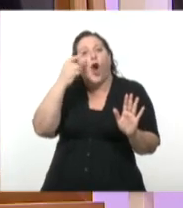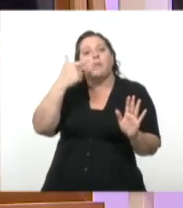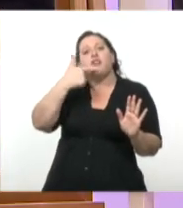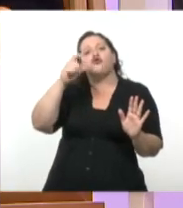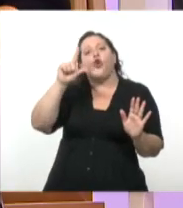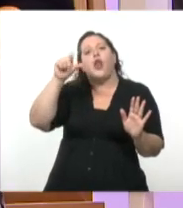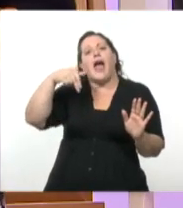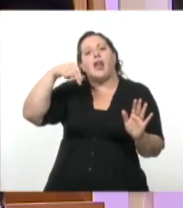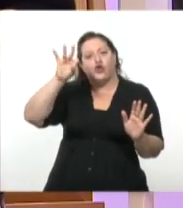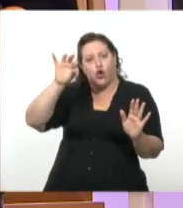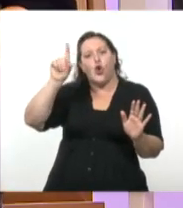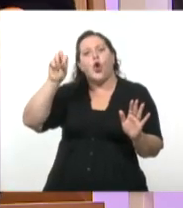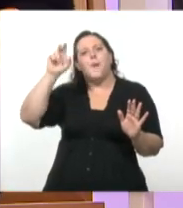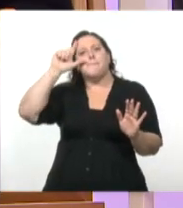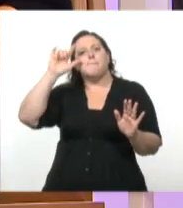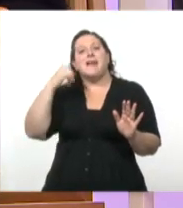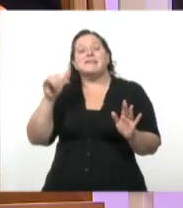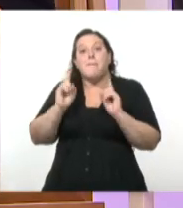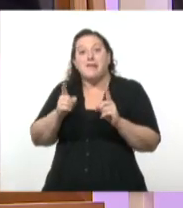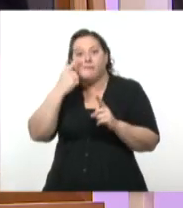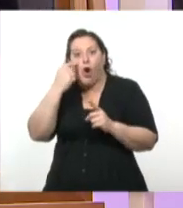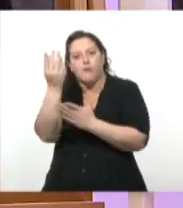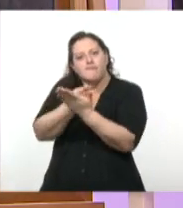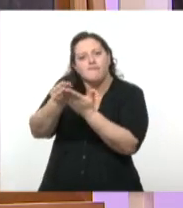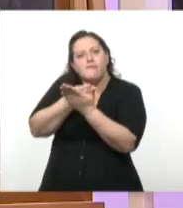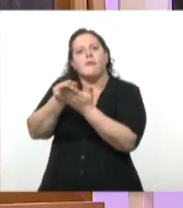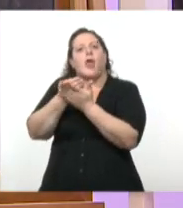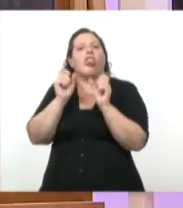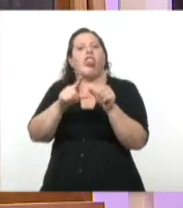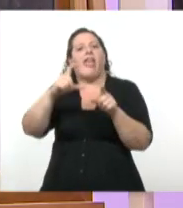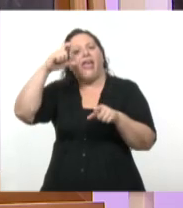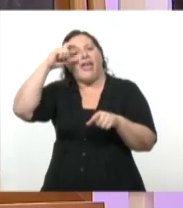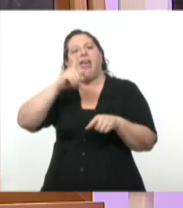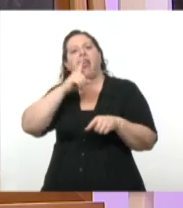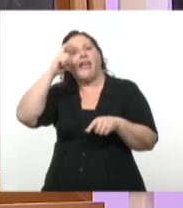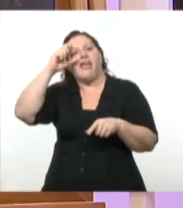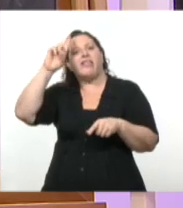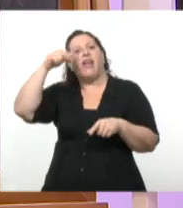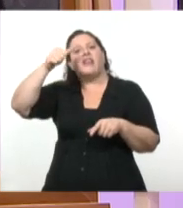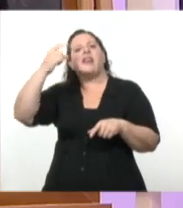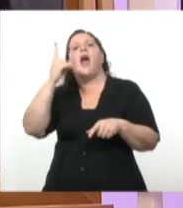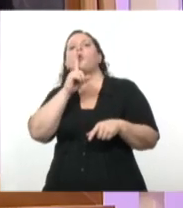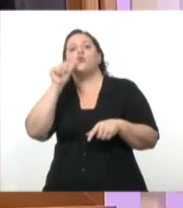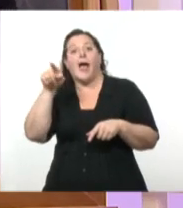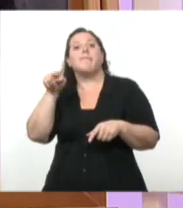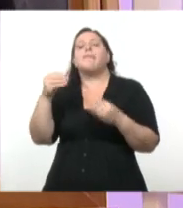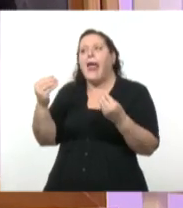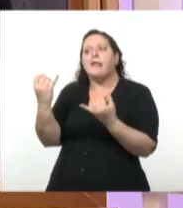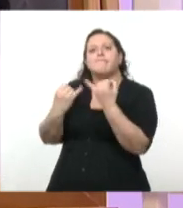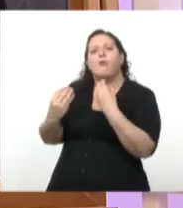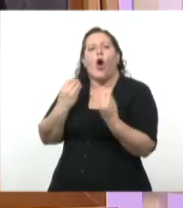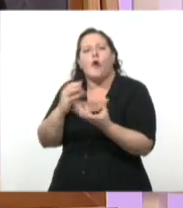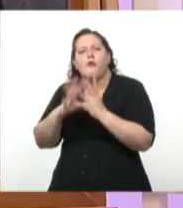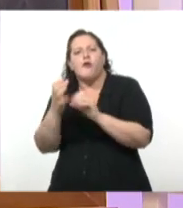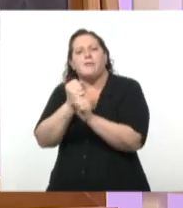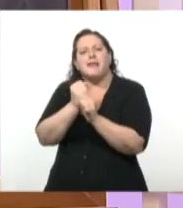Eternauta, que nos va a contar qué pasaba con ese guión que recibía de Osterhead y cómo él